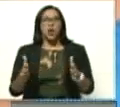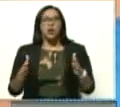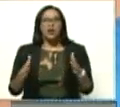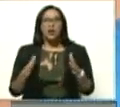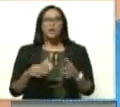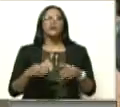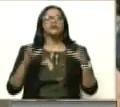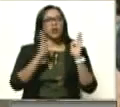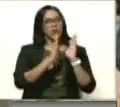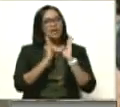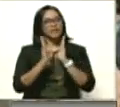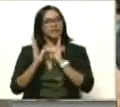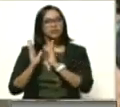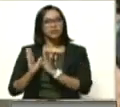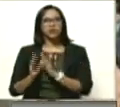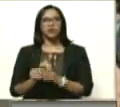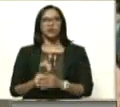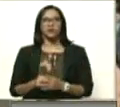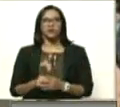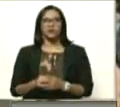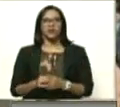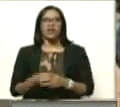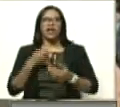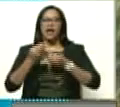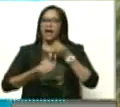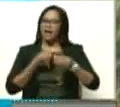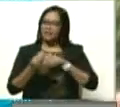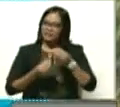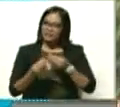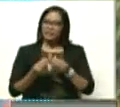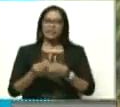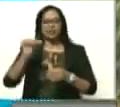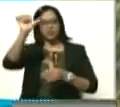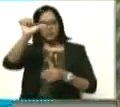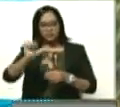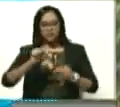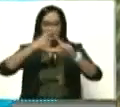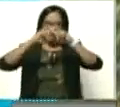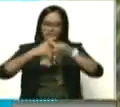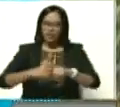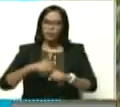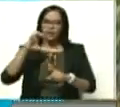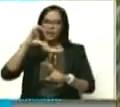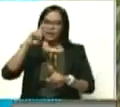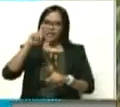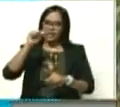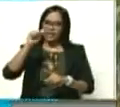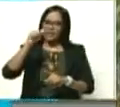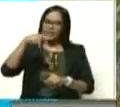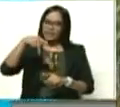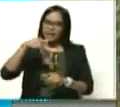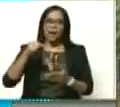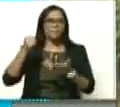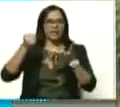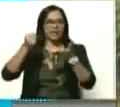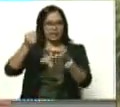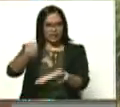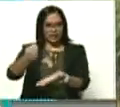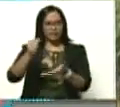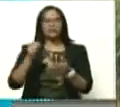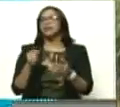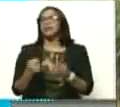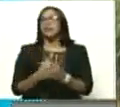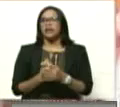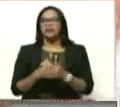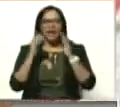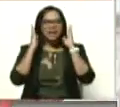esa organización hacer el censo para el clan. Aquí la gente está atendida con el clan. Tiene deficiencias,